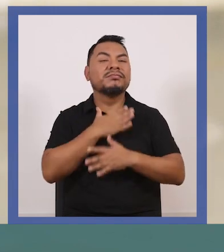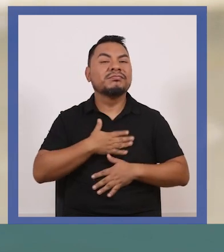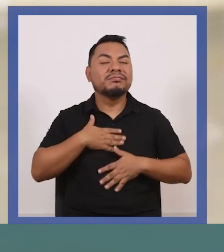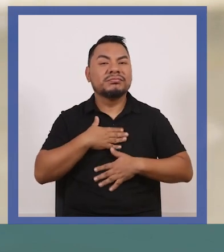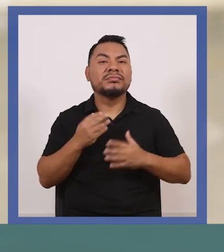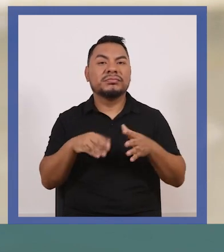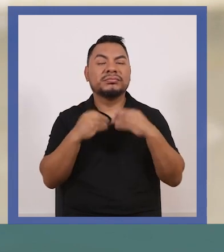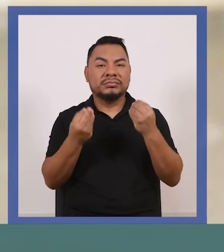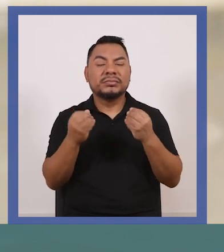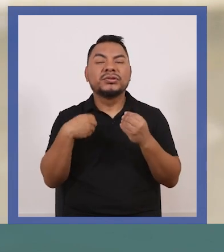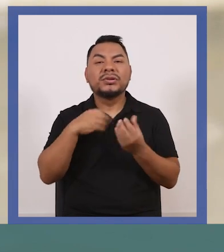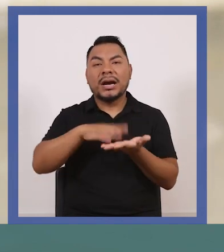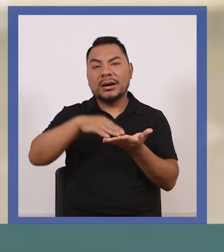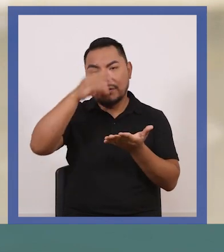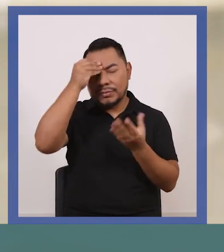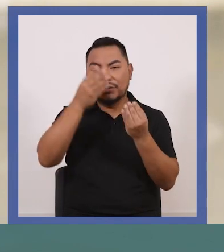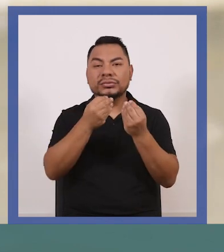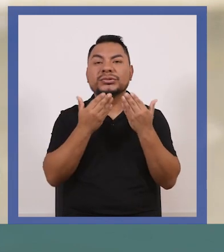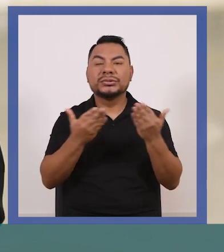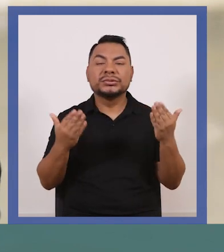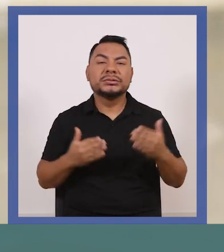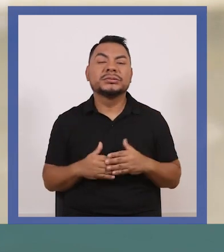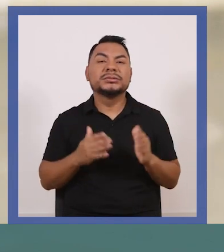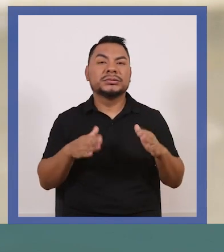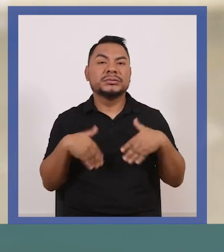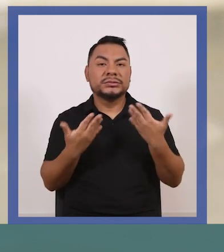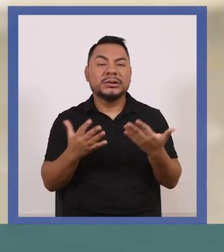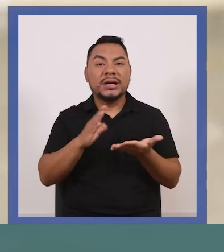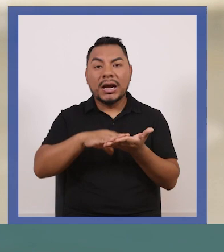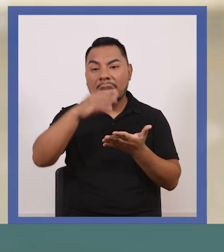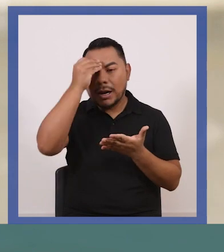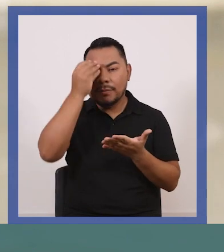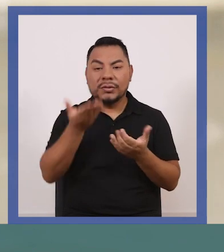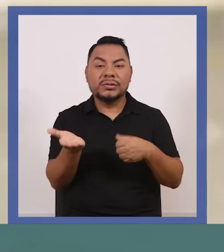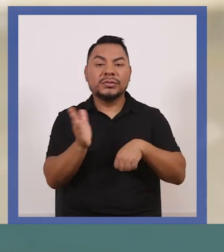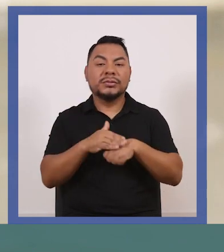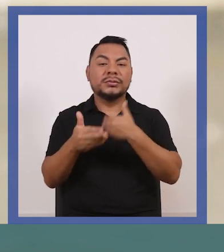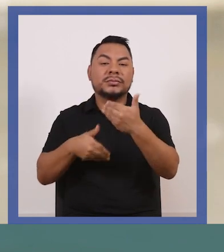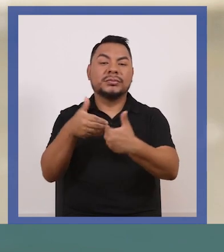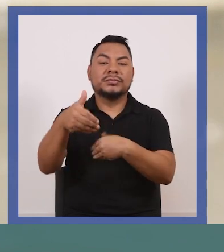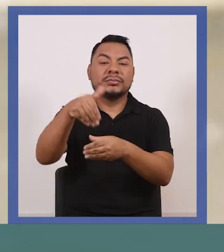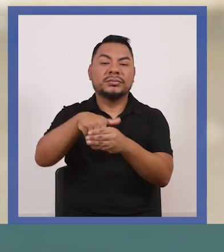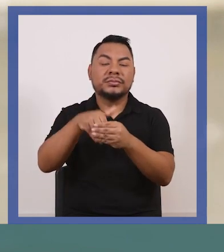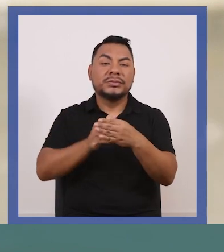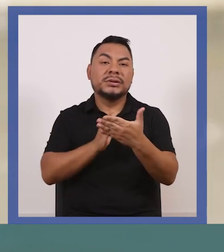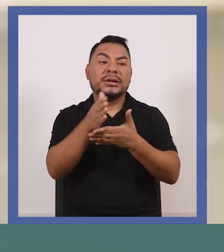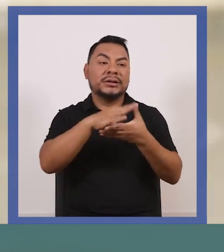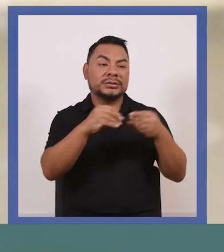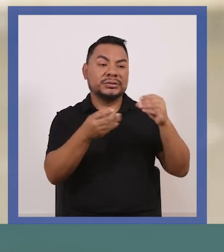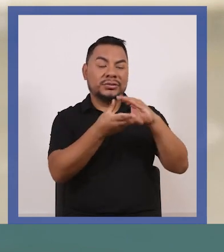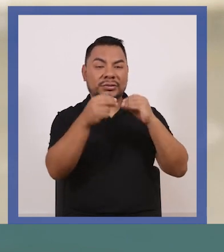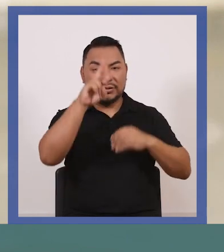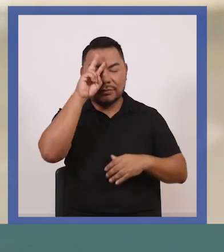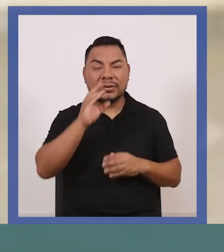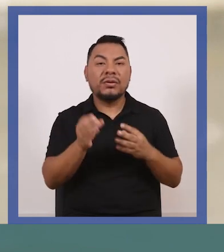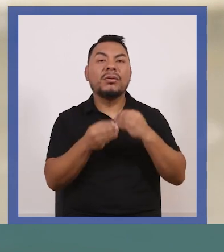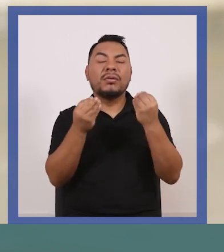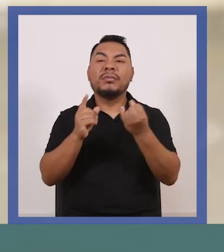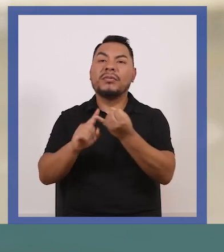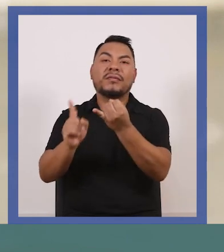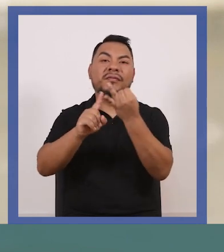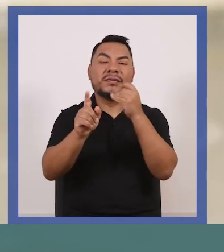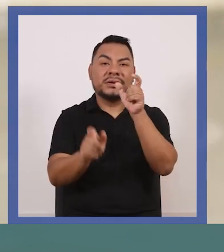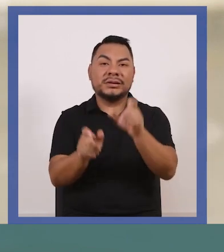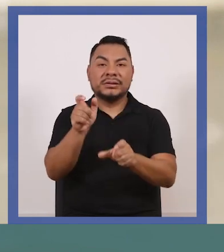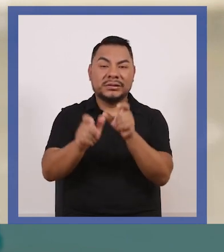gratificante ya que pude aprender varias cosas. Pude aprender acerca del proceso del voto a través de la historia del Perú, cómo